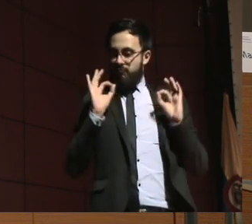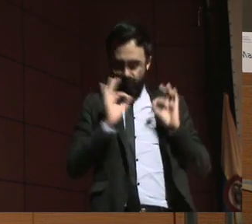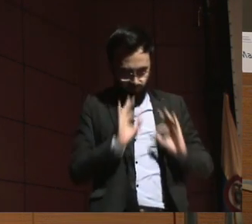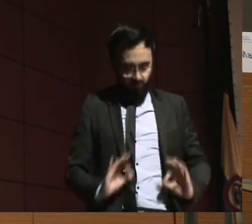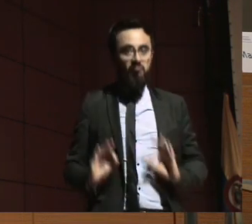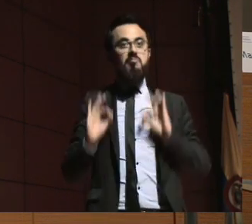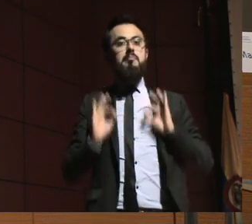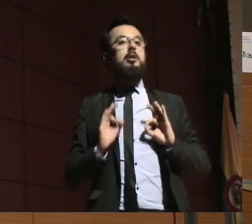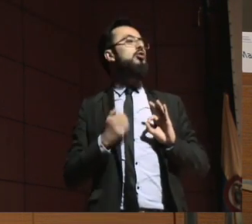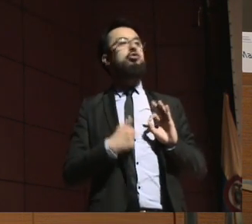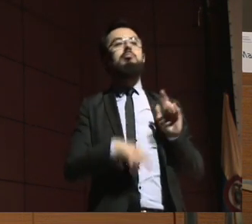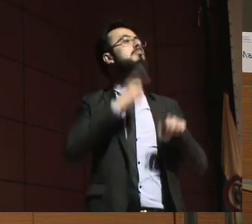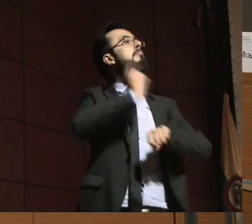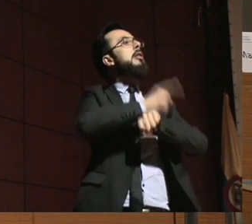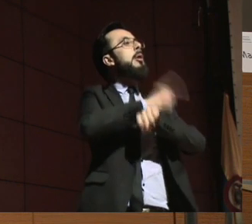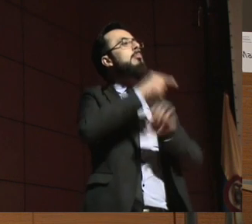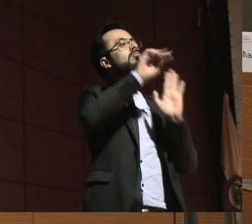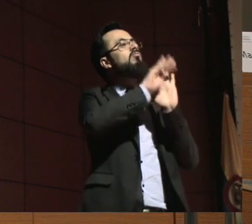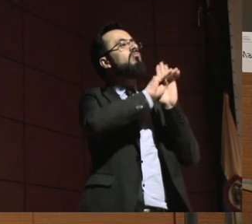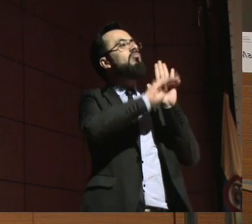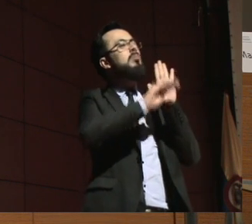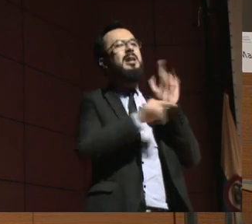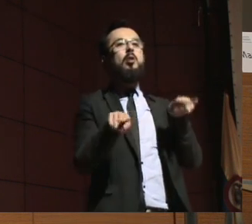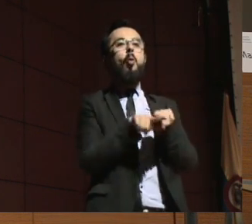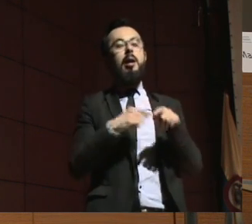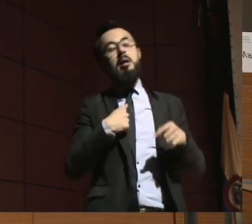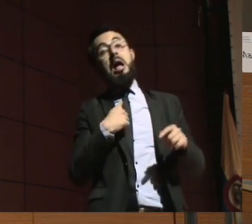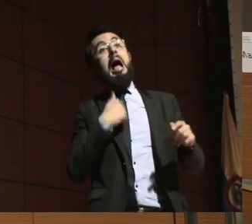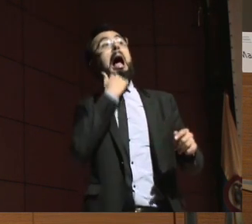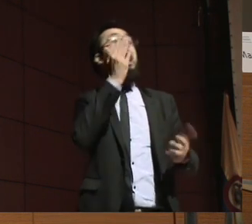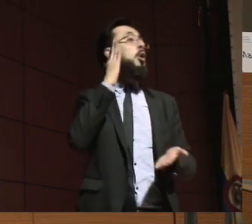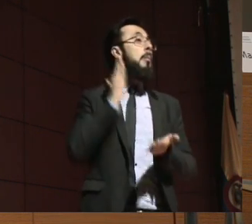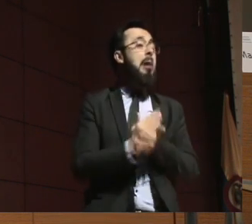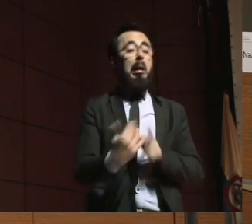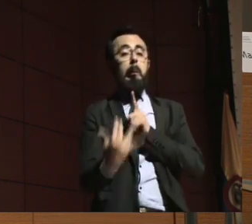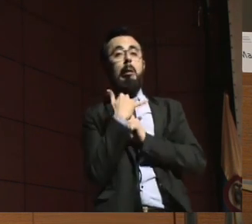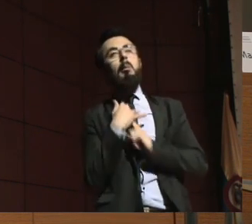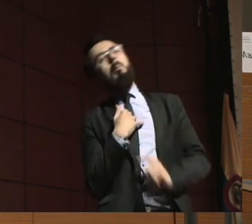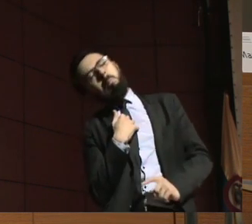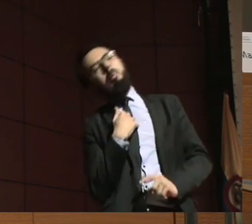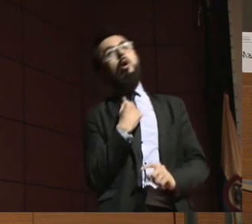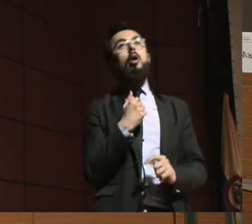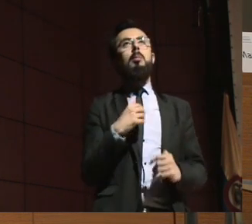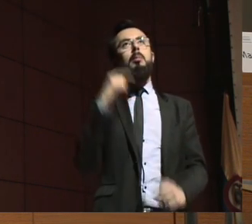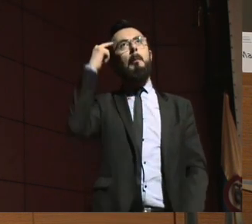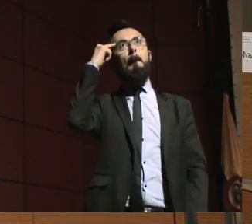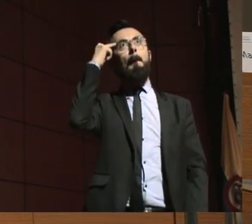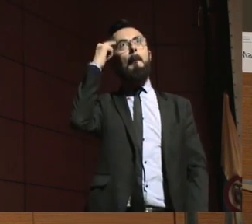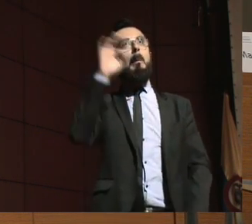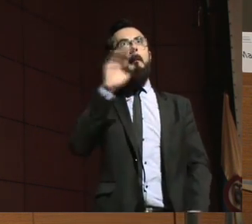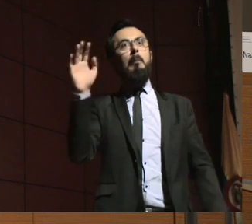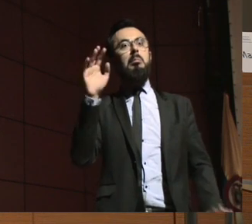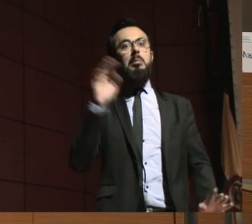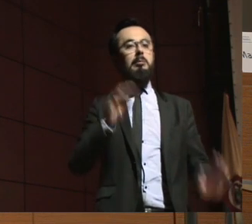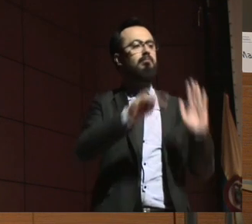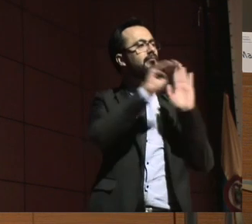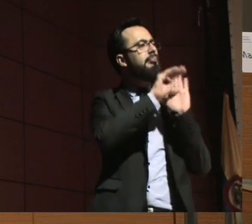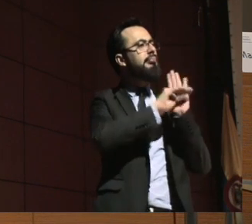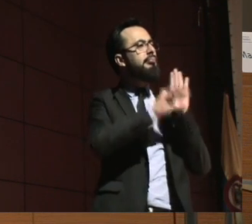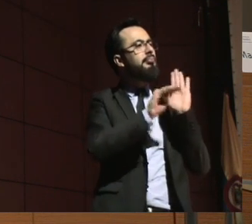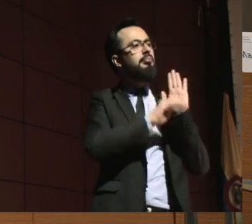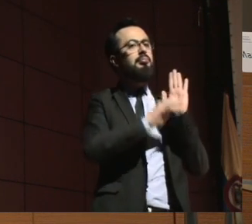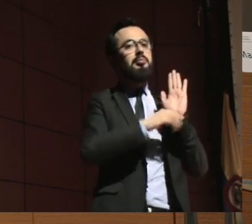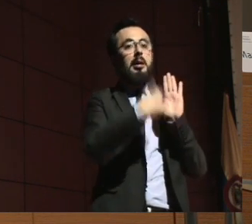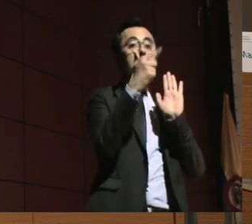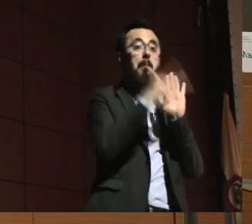momento en el que uno se encuentre en una situación como esa. En el sentido de, por ejemplo, cuando una persona